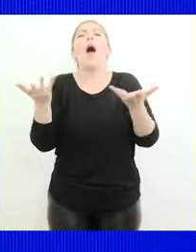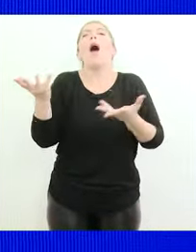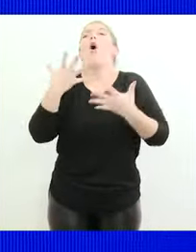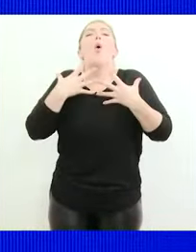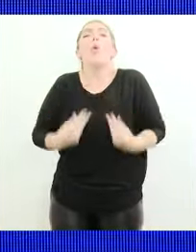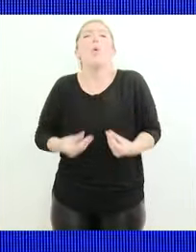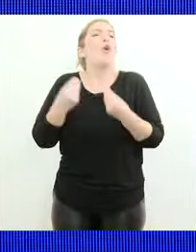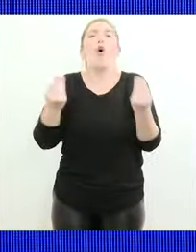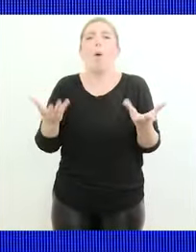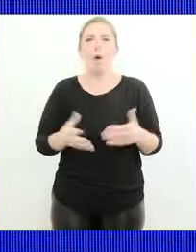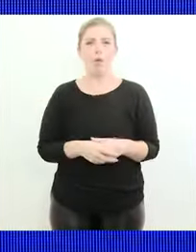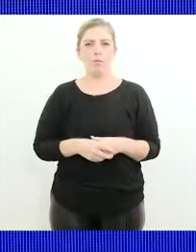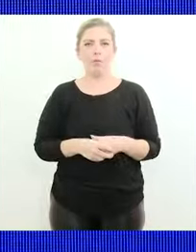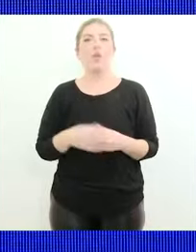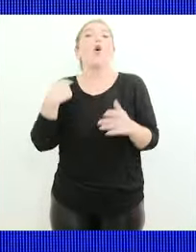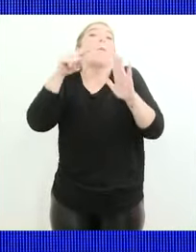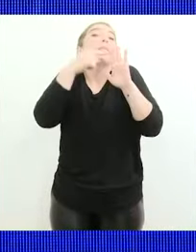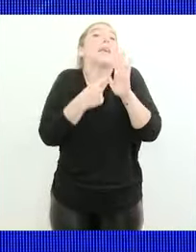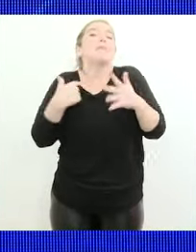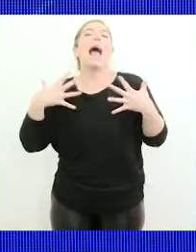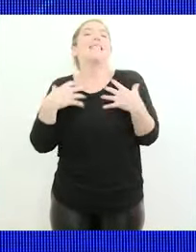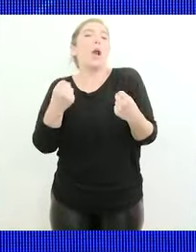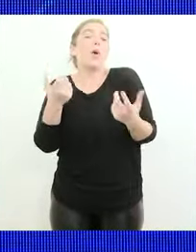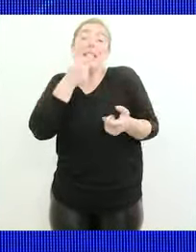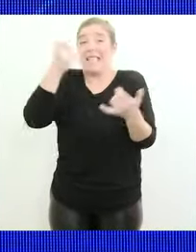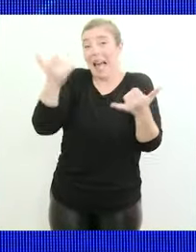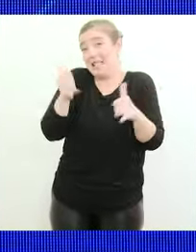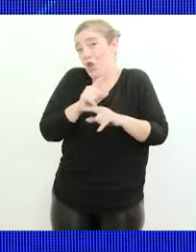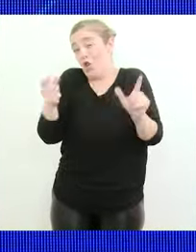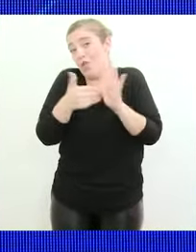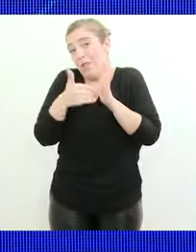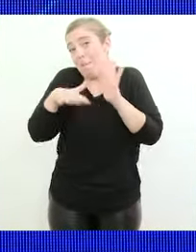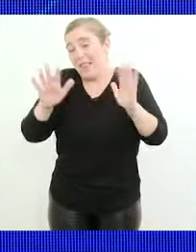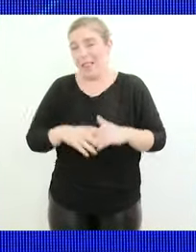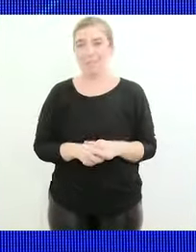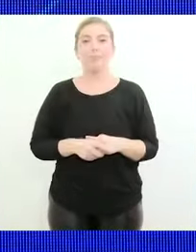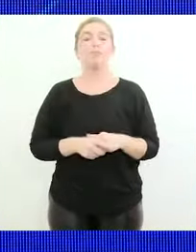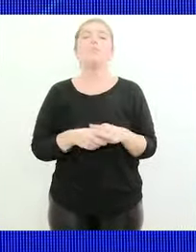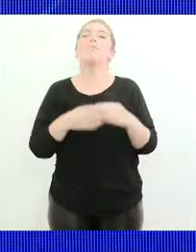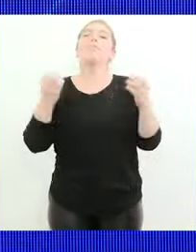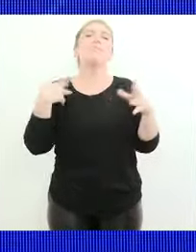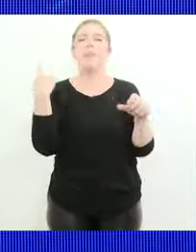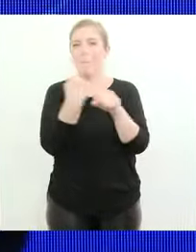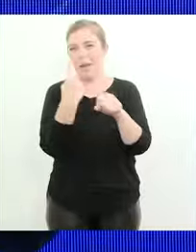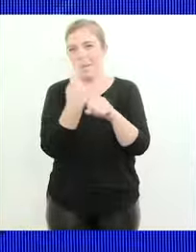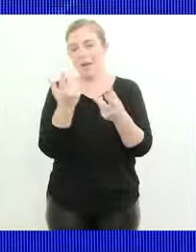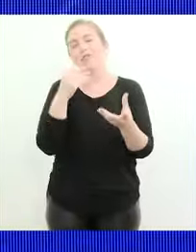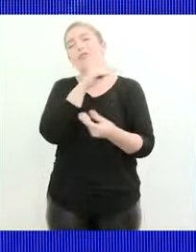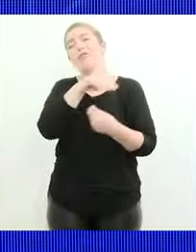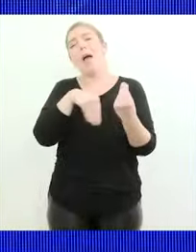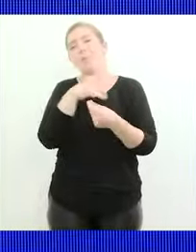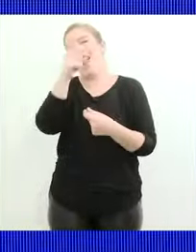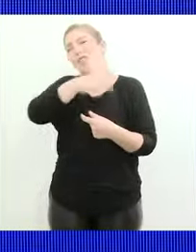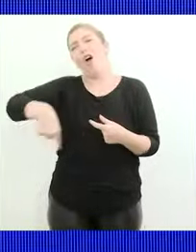saludables? Si los tiene. Bueno, ver, primero, mi familia es la que todos